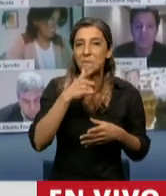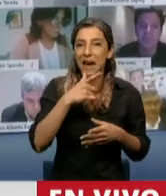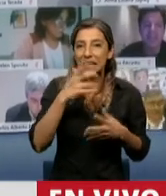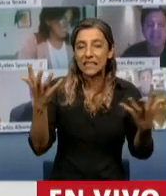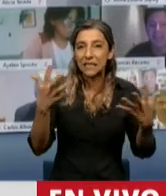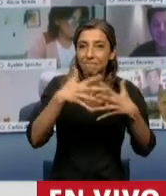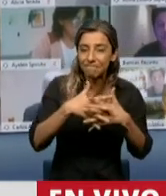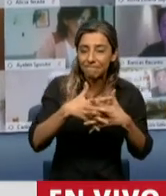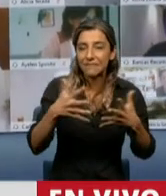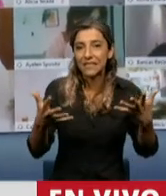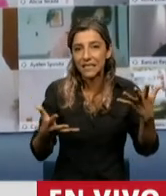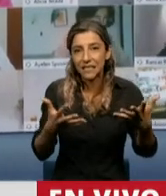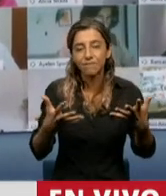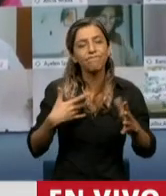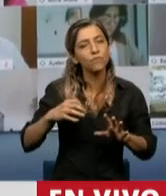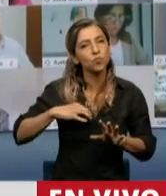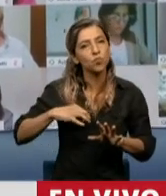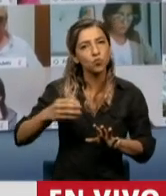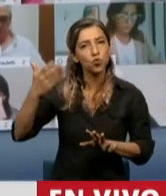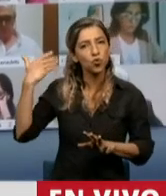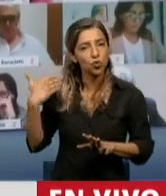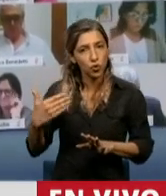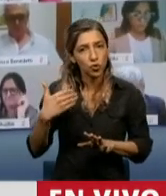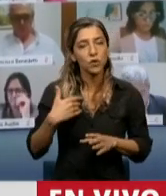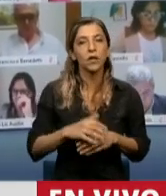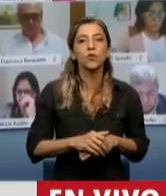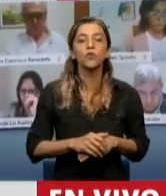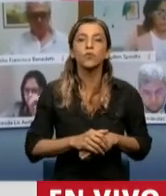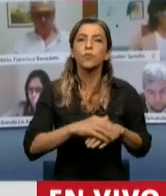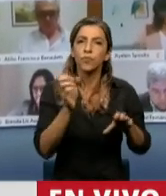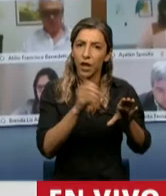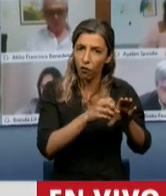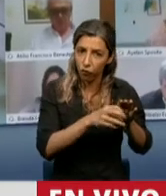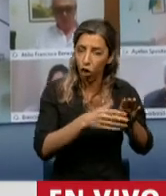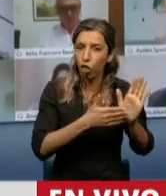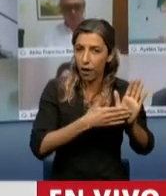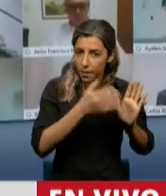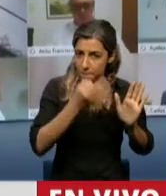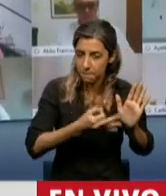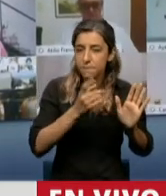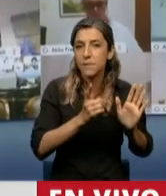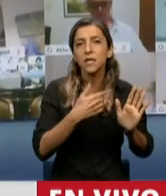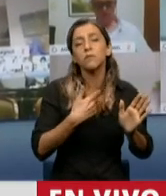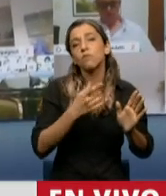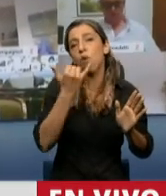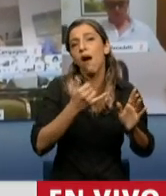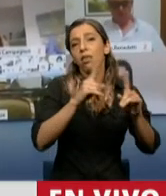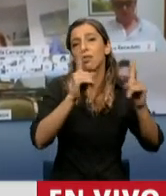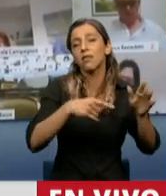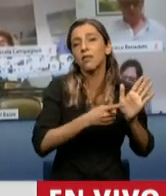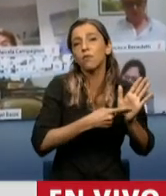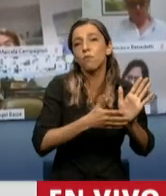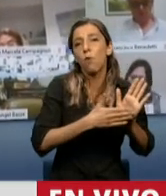muchos años, una porción muy importante del Fondo de Garantía y Sustentabilidad está constituida por títulos públicos del Tesoro, es decir,